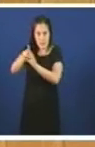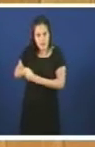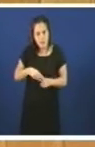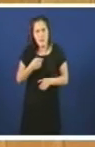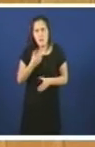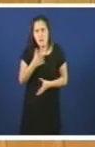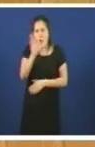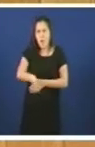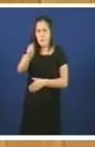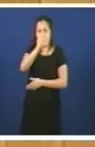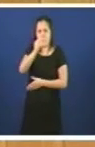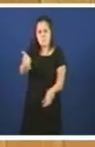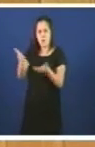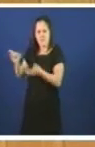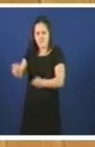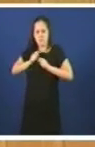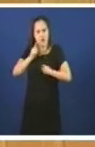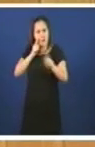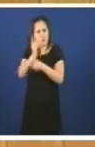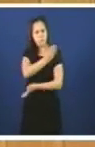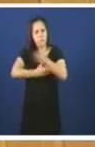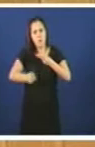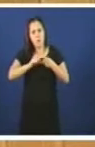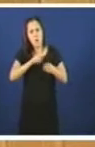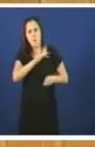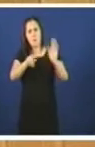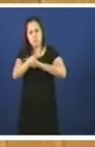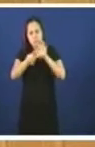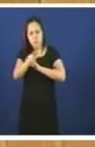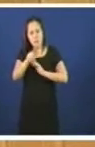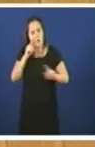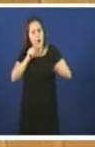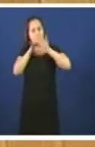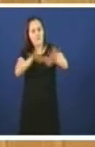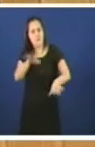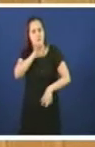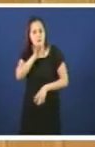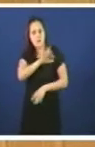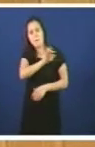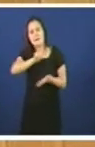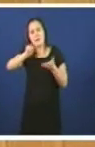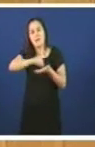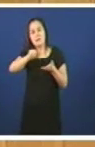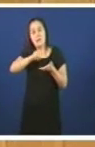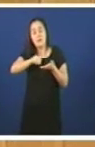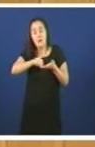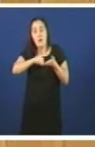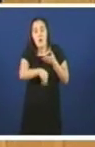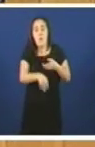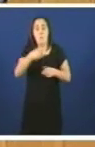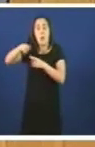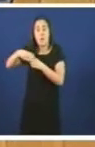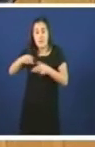traballar de maneira coordinada, colaborativa e cooperativa a prol do galego. E recentemente o secretario social de Política Lingüística rendeu contas neste